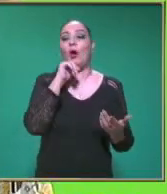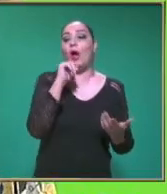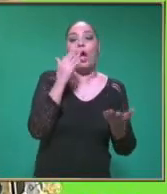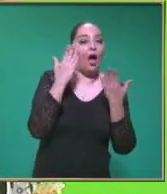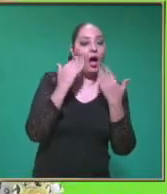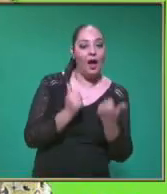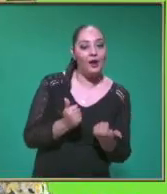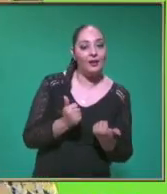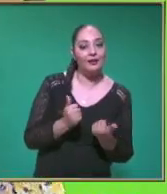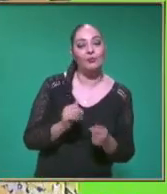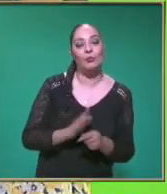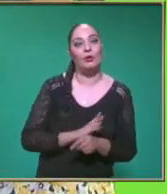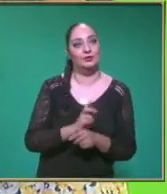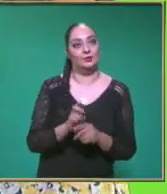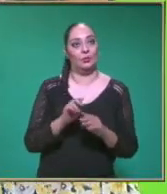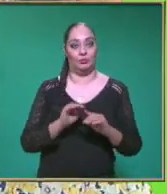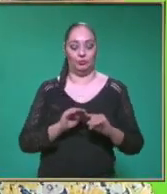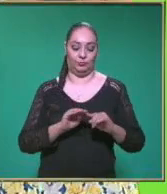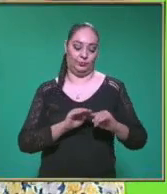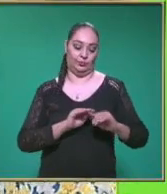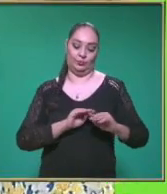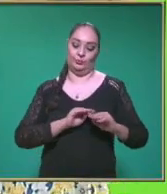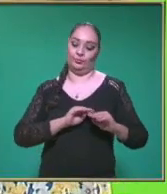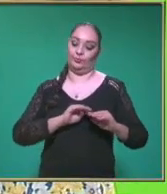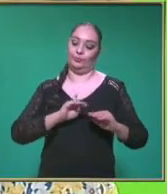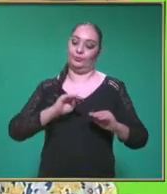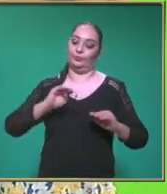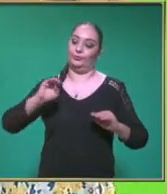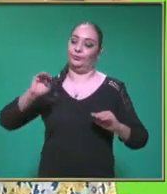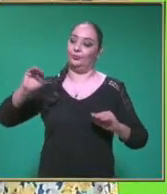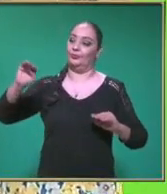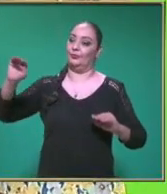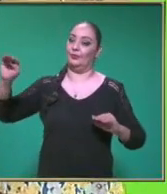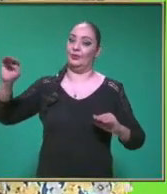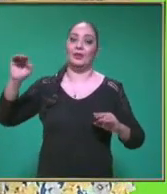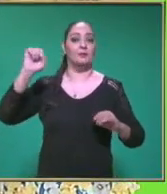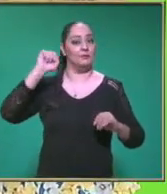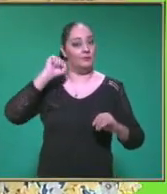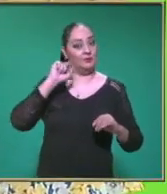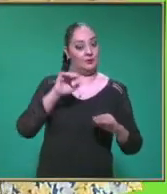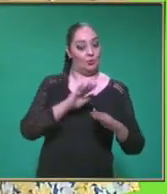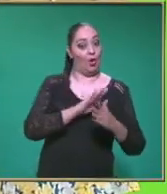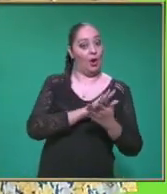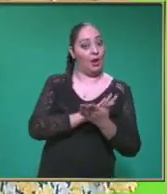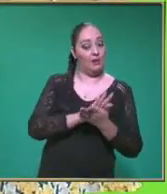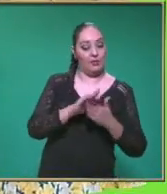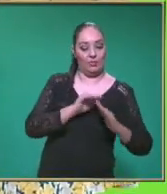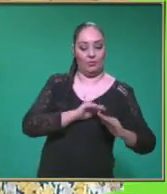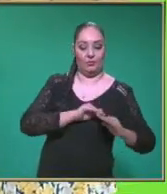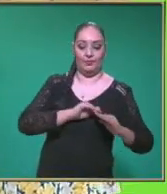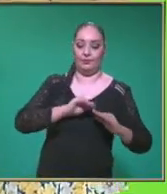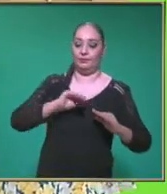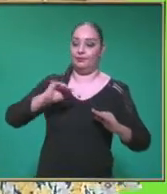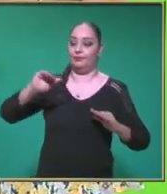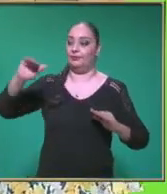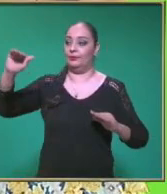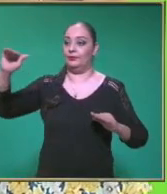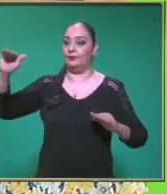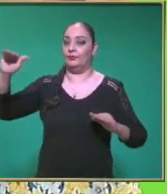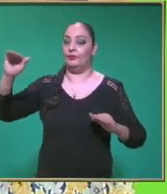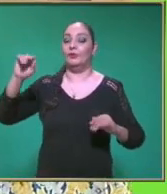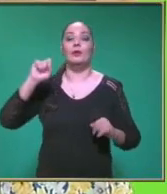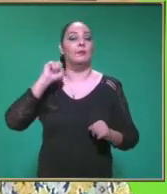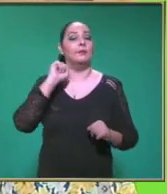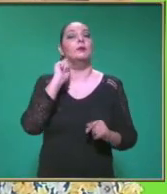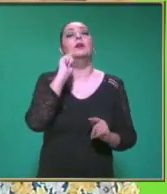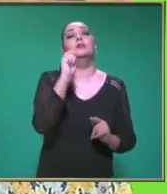la recta En este caso Lo analizamos Y si te fijas Es una línea Completamente limpia Ascendente ¿Verdad? Entonces Esto quiere